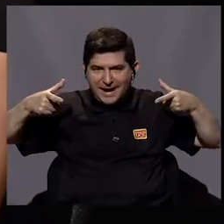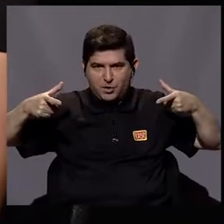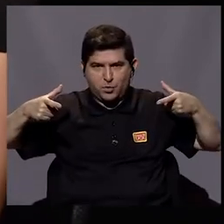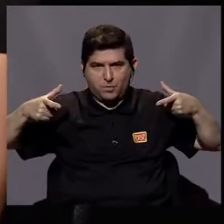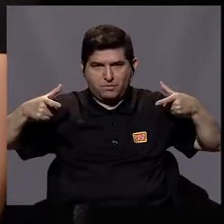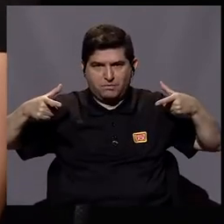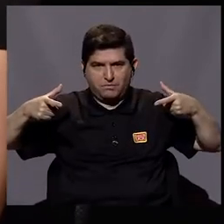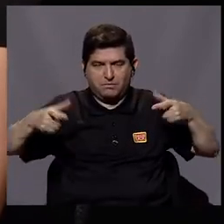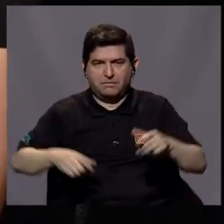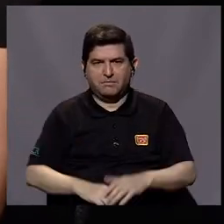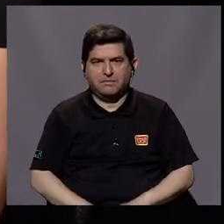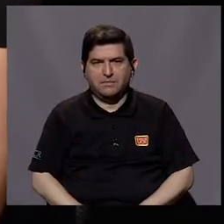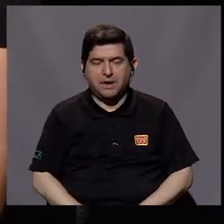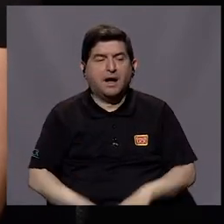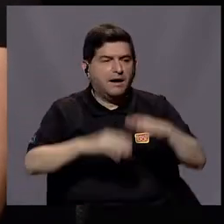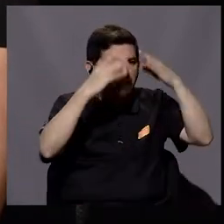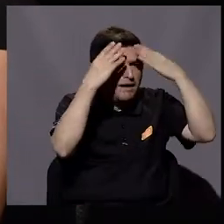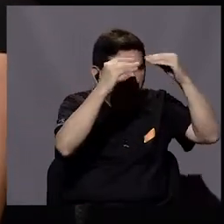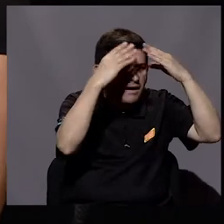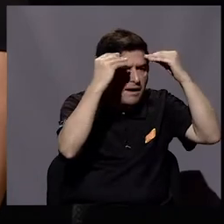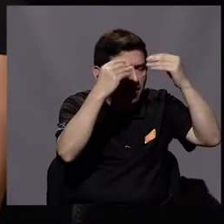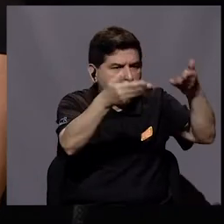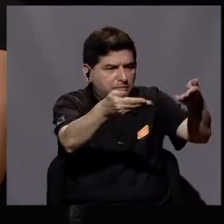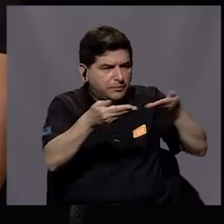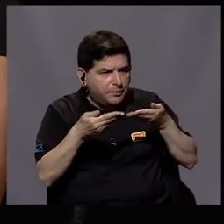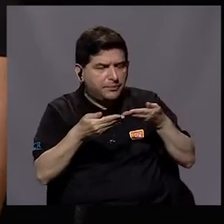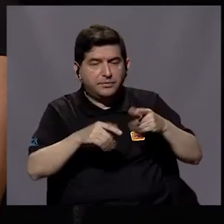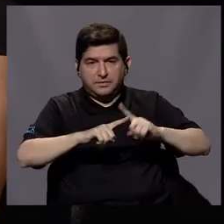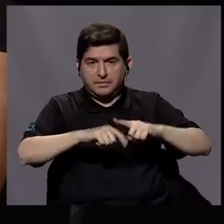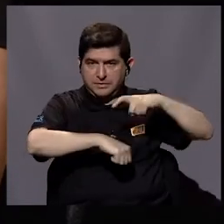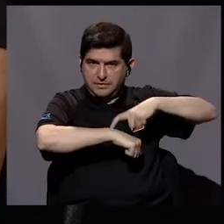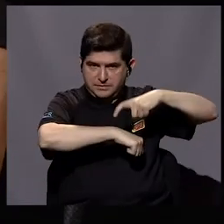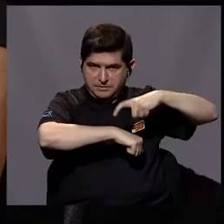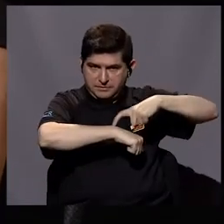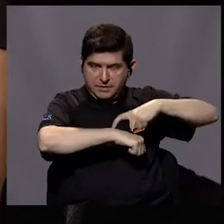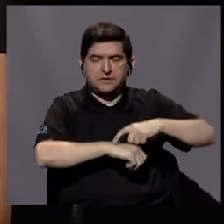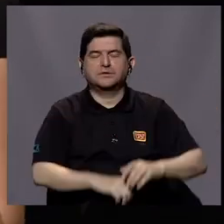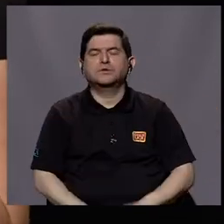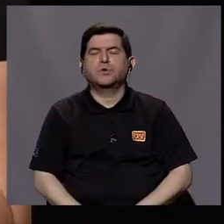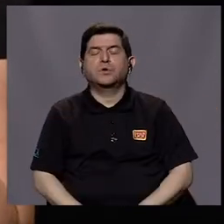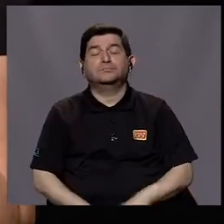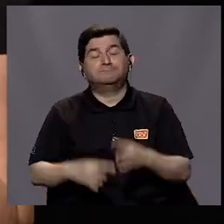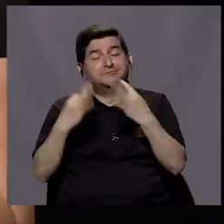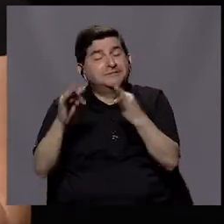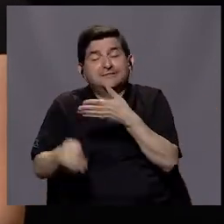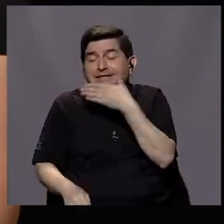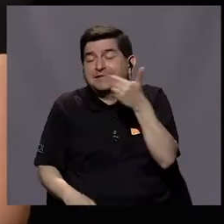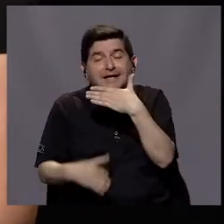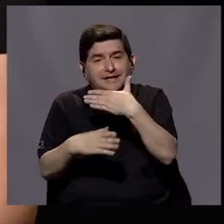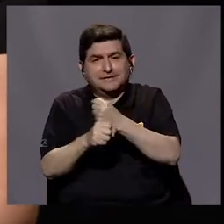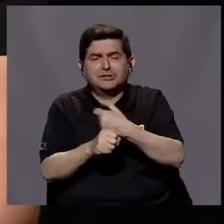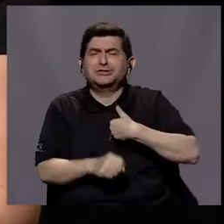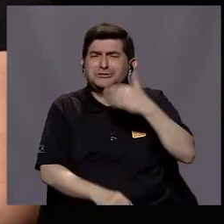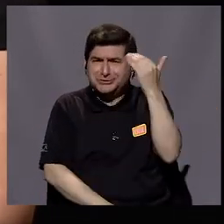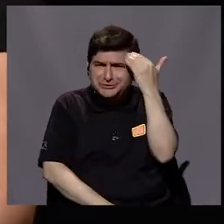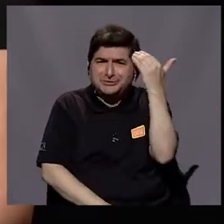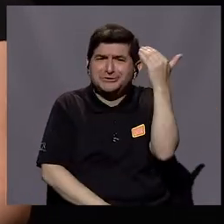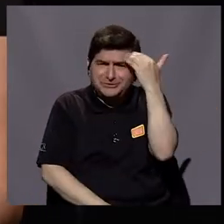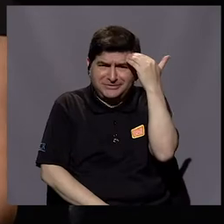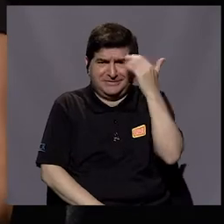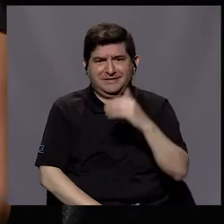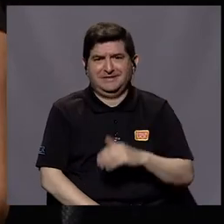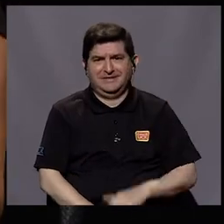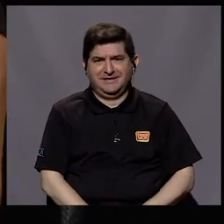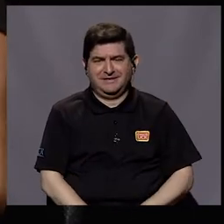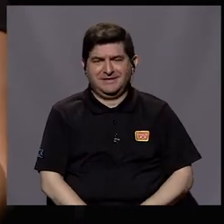es que con la información disponible en cada momento del tiempo se ha hecho lo mejor posible. Yo sé que esto,